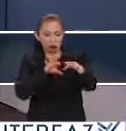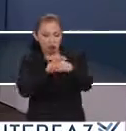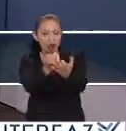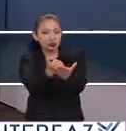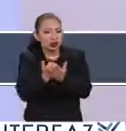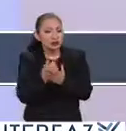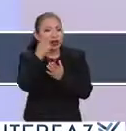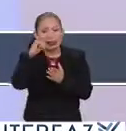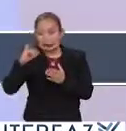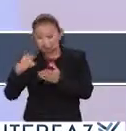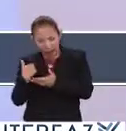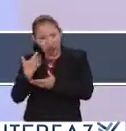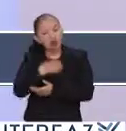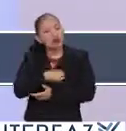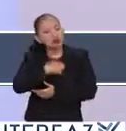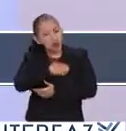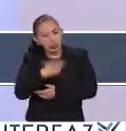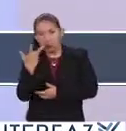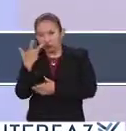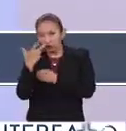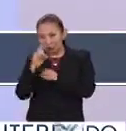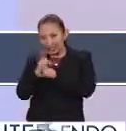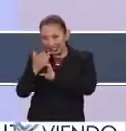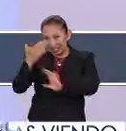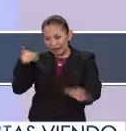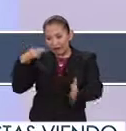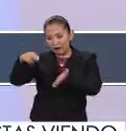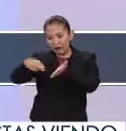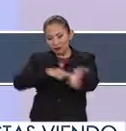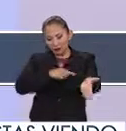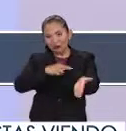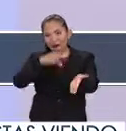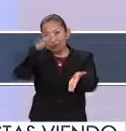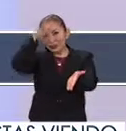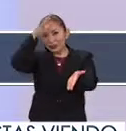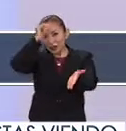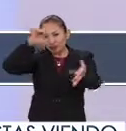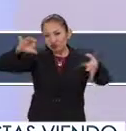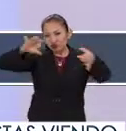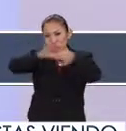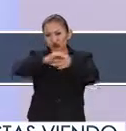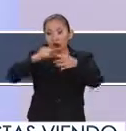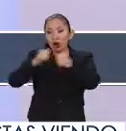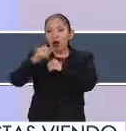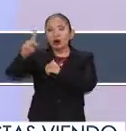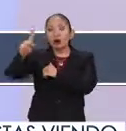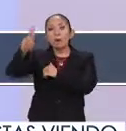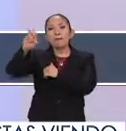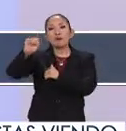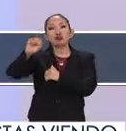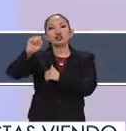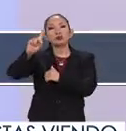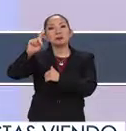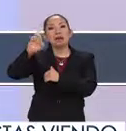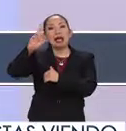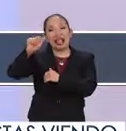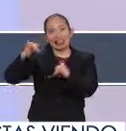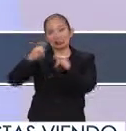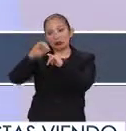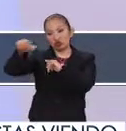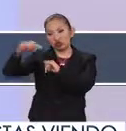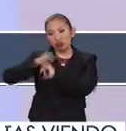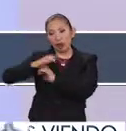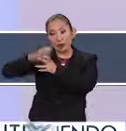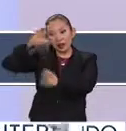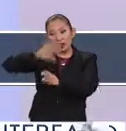Decirles que el INEA estamos muy contentos, hace ocho días firmamos una alianza muy importante con Prospera, que es la institución que